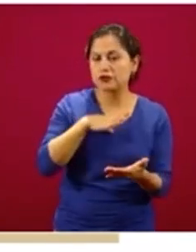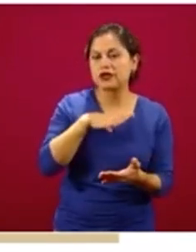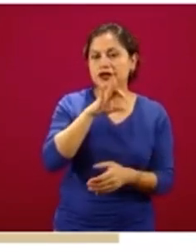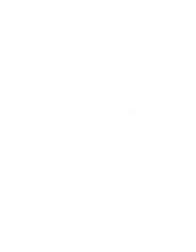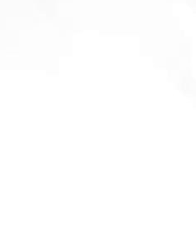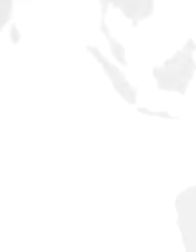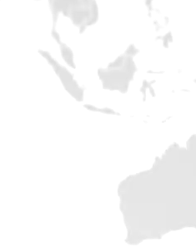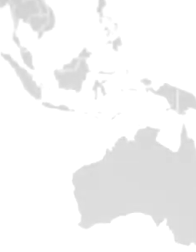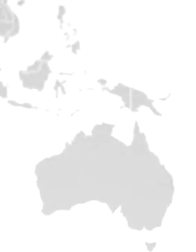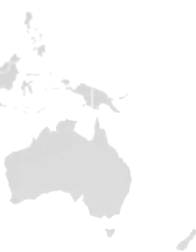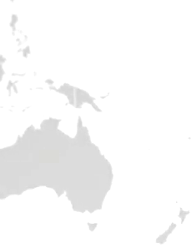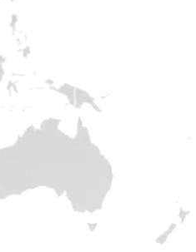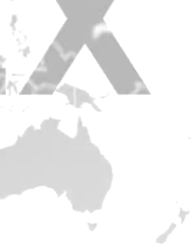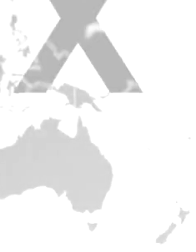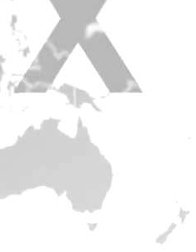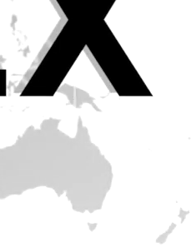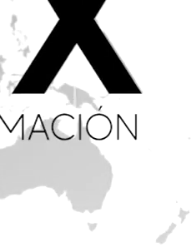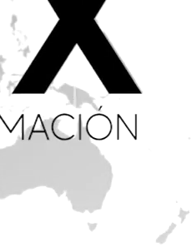a FONACOT.